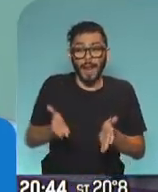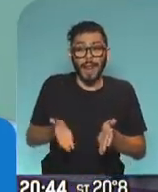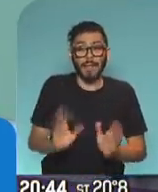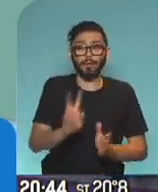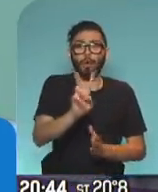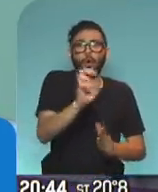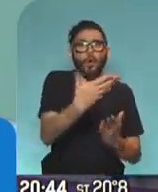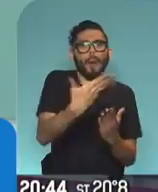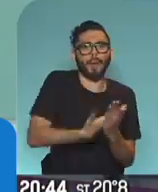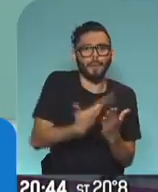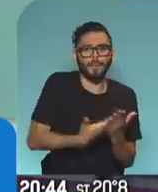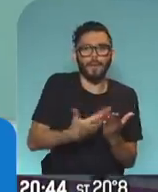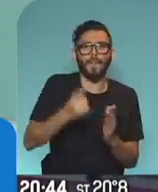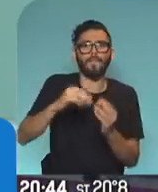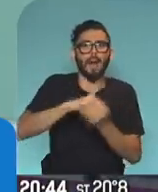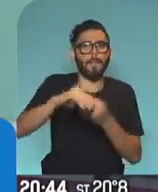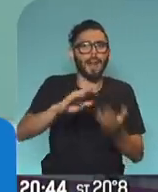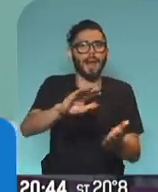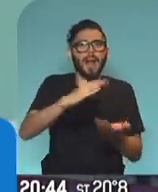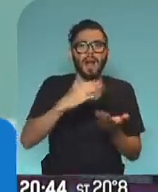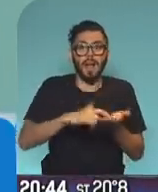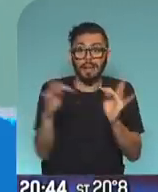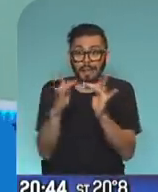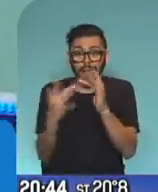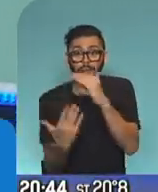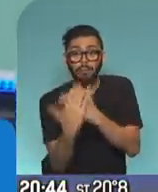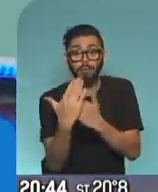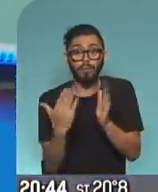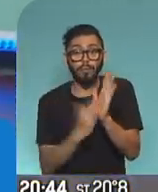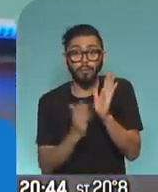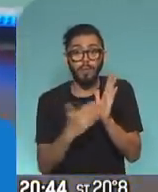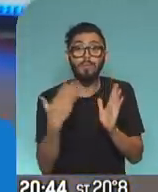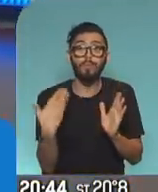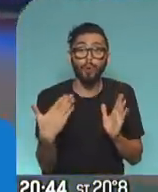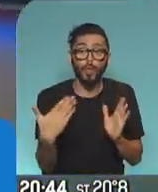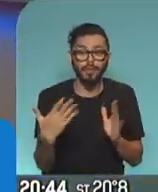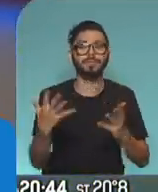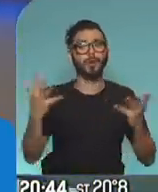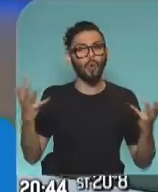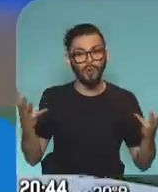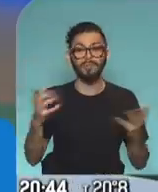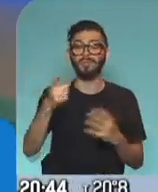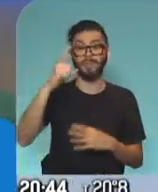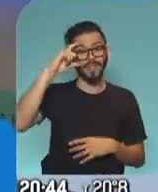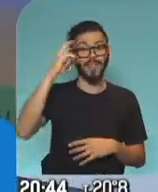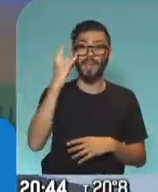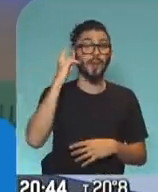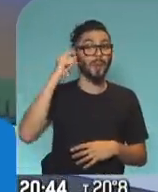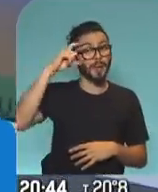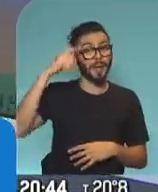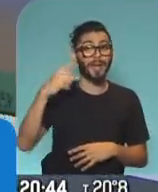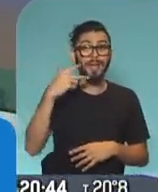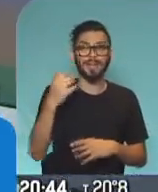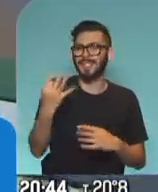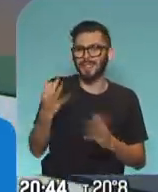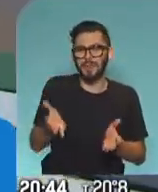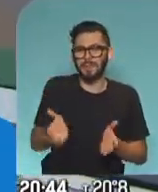y las asignaciones familiares de forma virtual? Sí, bueno, Eugenia, felicitaciones porque seguro que tiene un nene